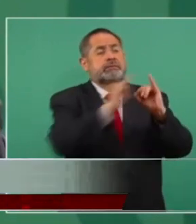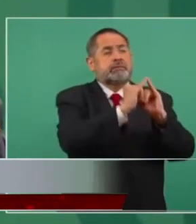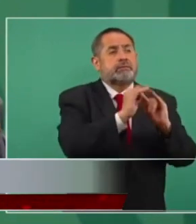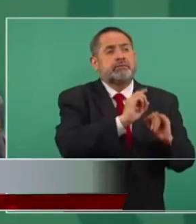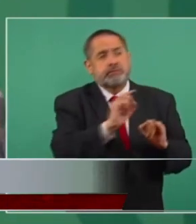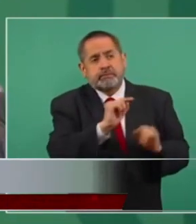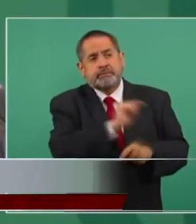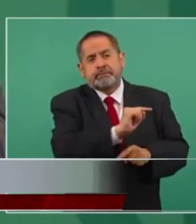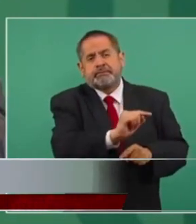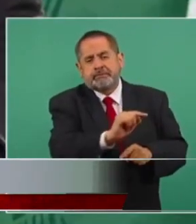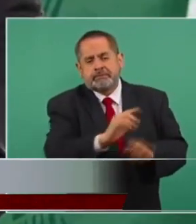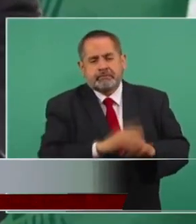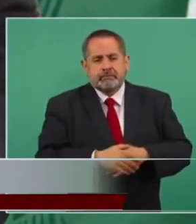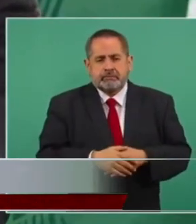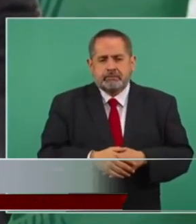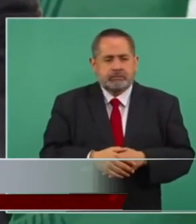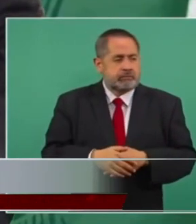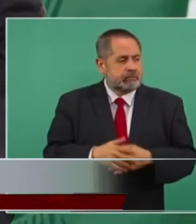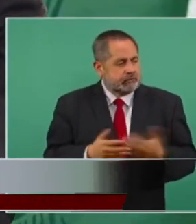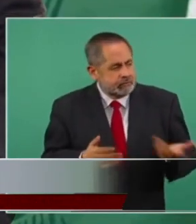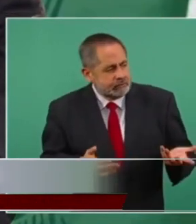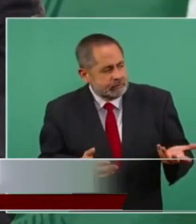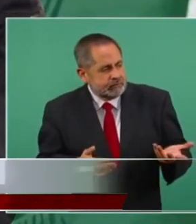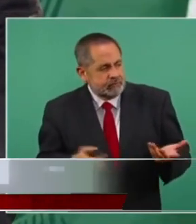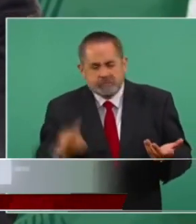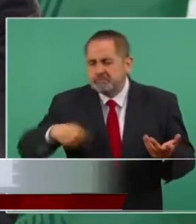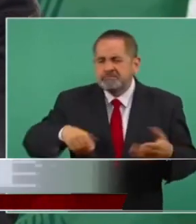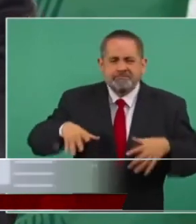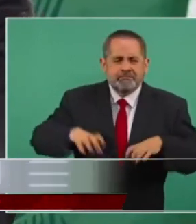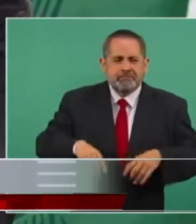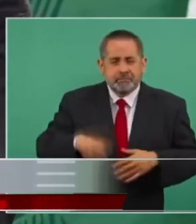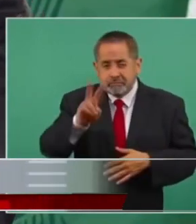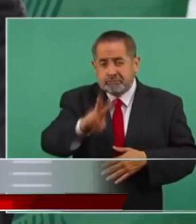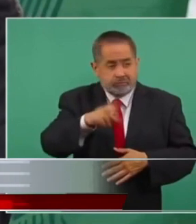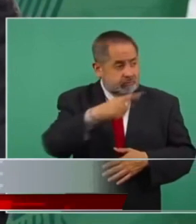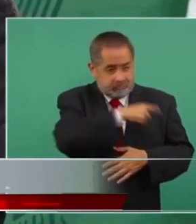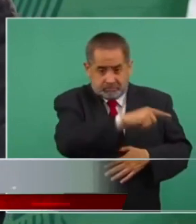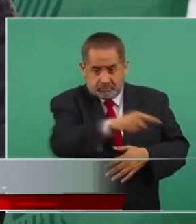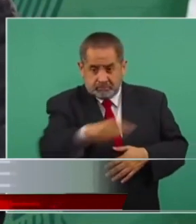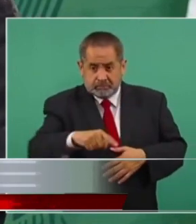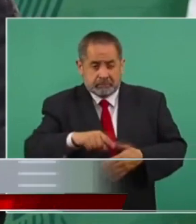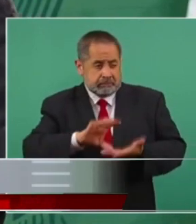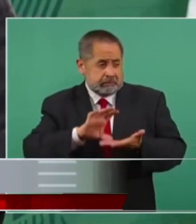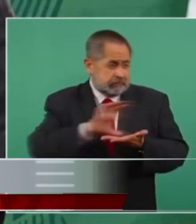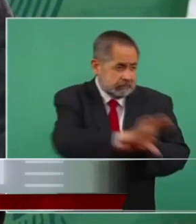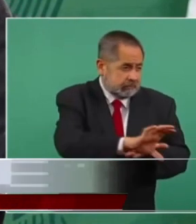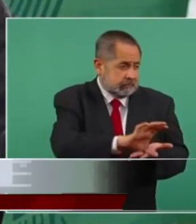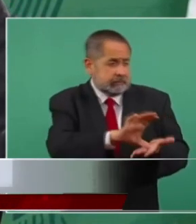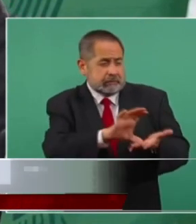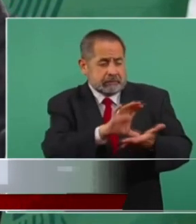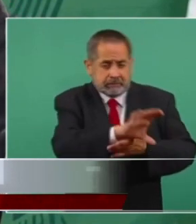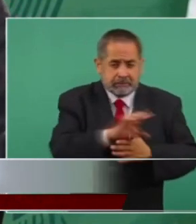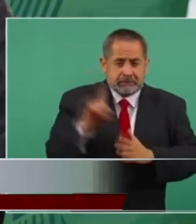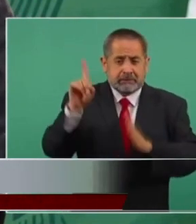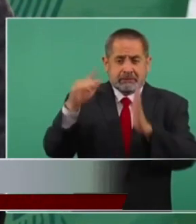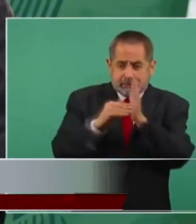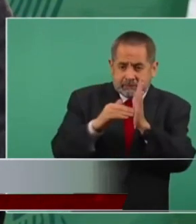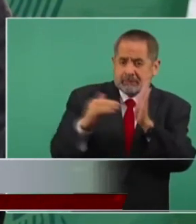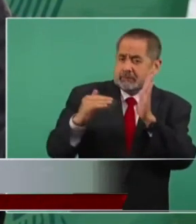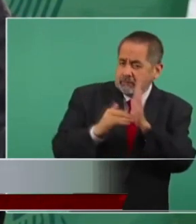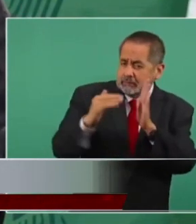que este nos cuestan muchísimo mil millones de pesos al año